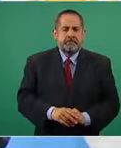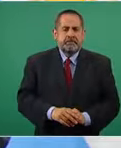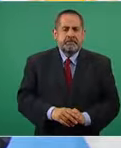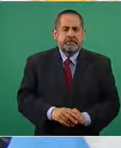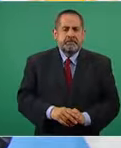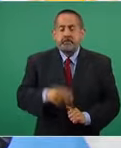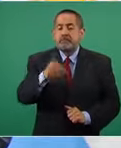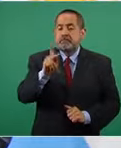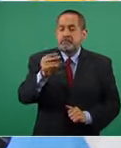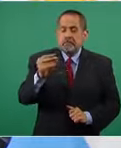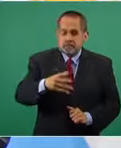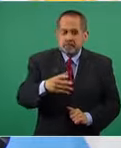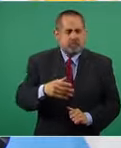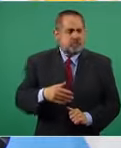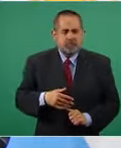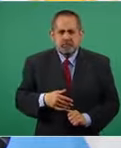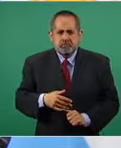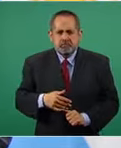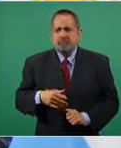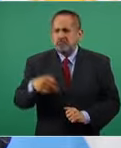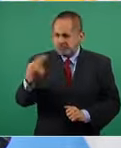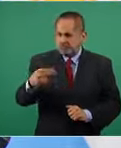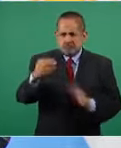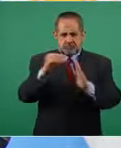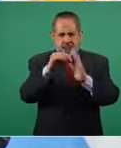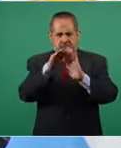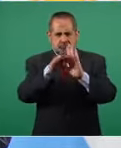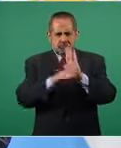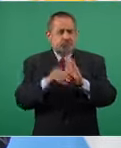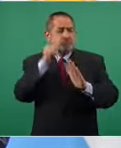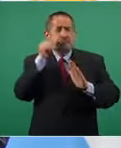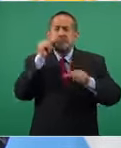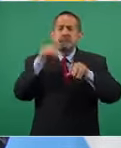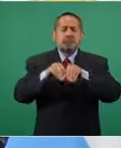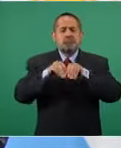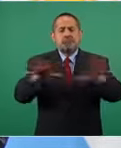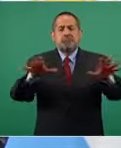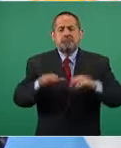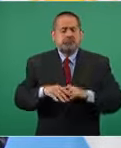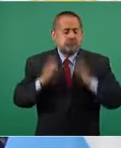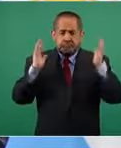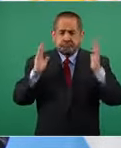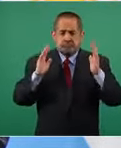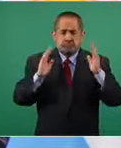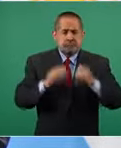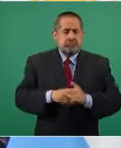pero aún así dije poné todos los nombres y esos nombres se conocieron ayer sin que nadie nos lo pida